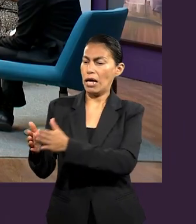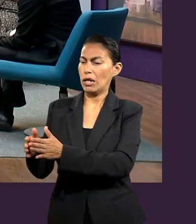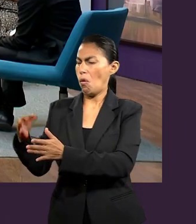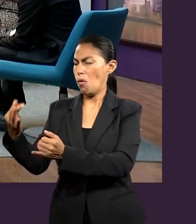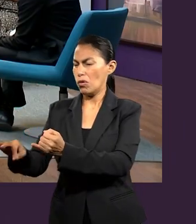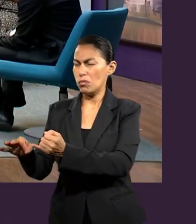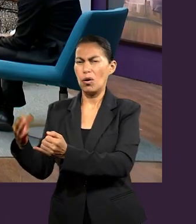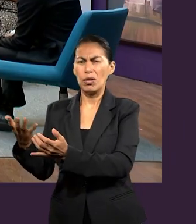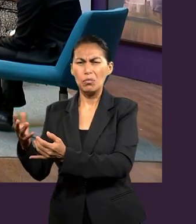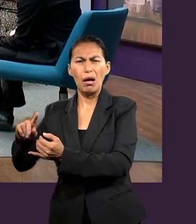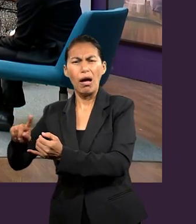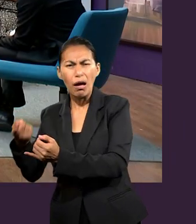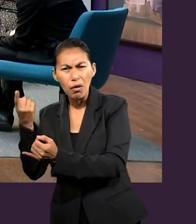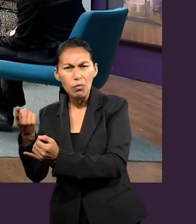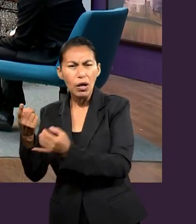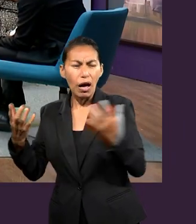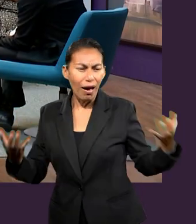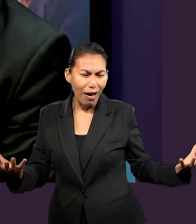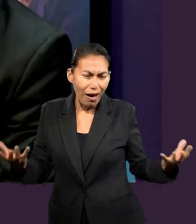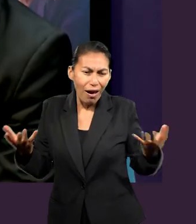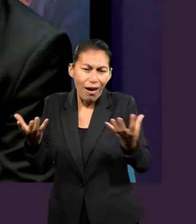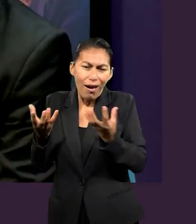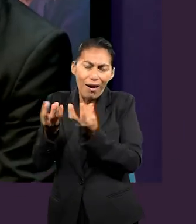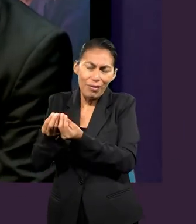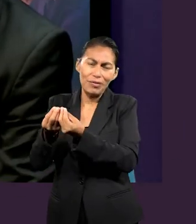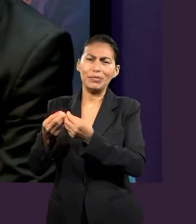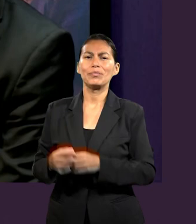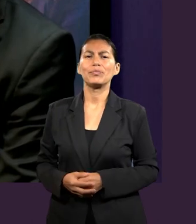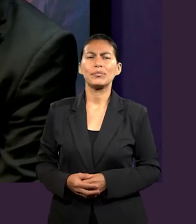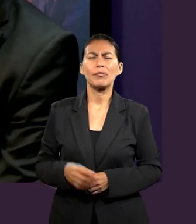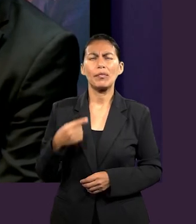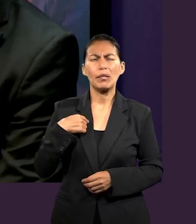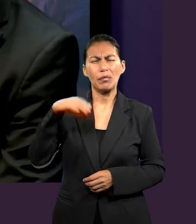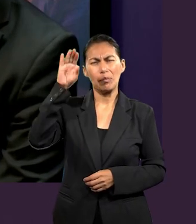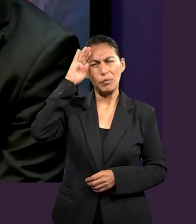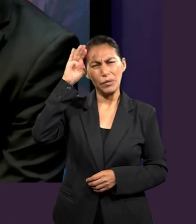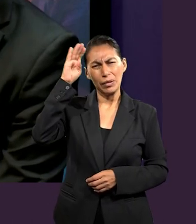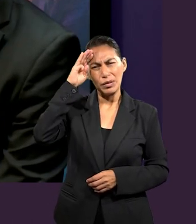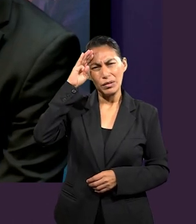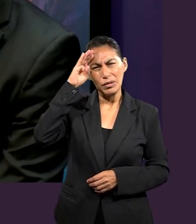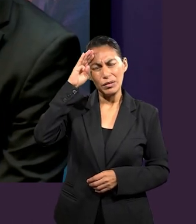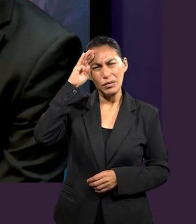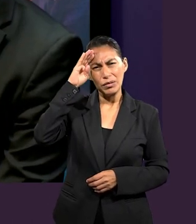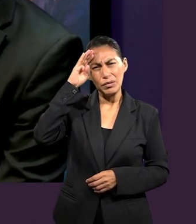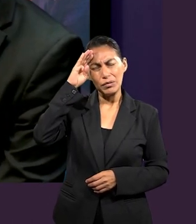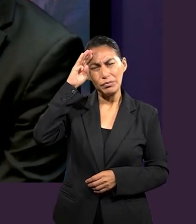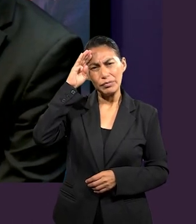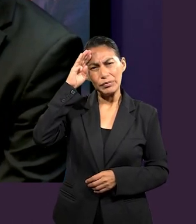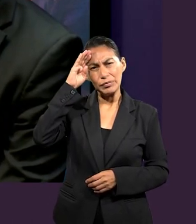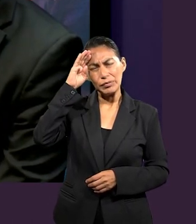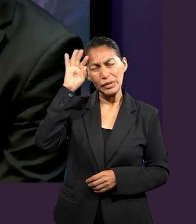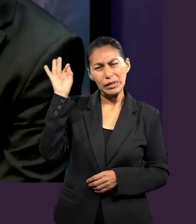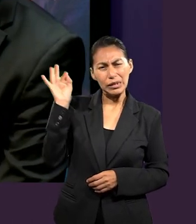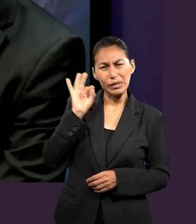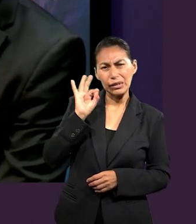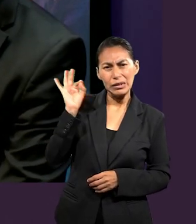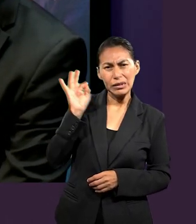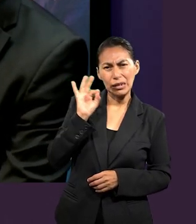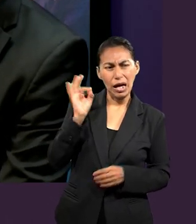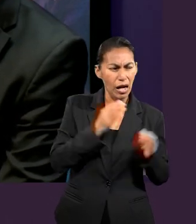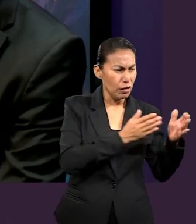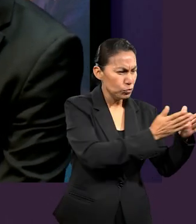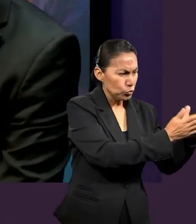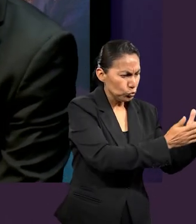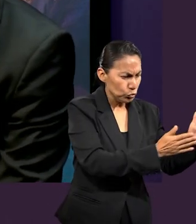bien, qué bendición, ¿sí? A mí muchas veces me pongo a pensar qué hubiera pasado si alguna